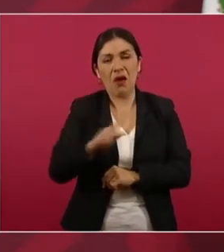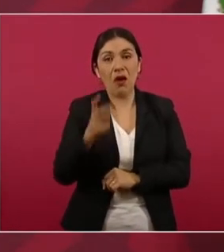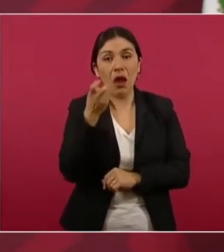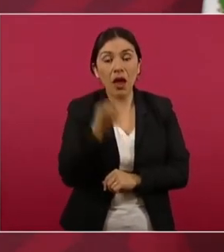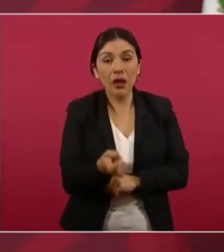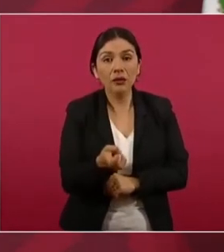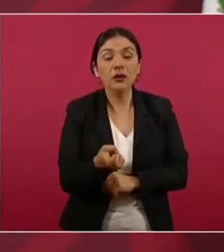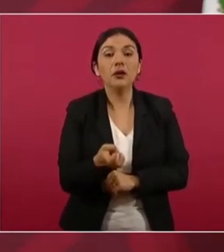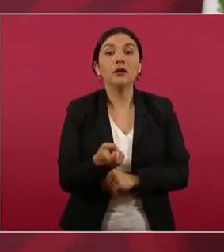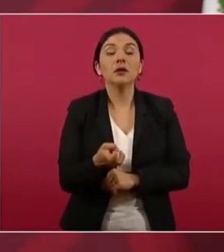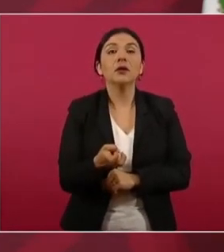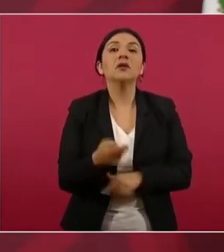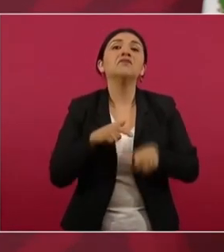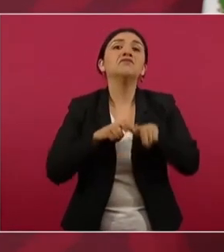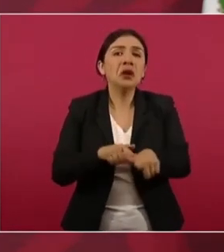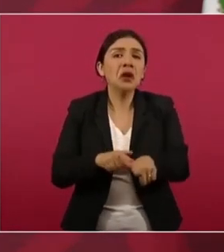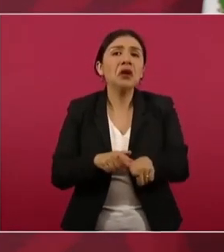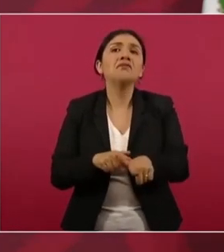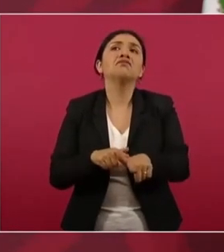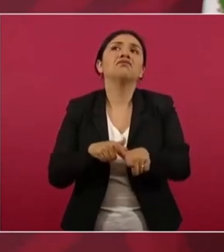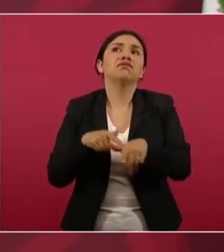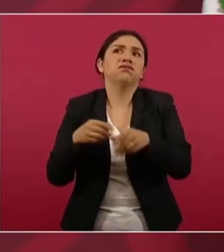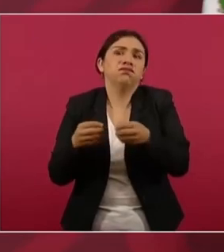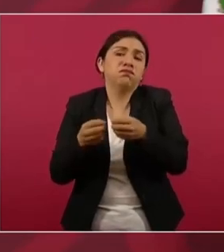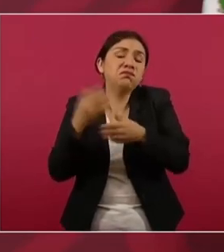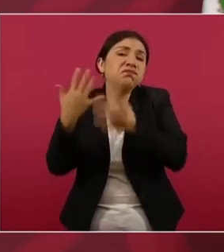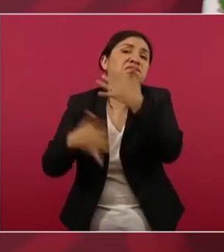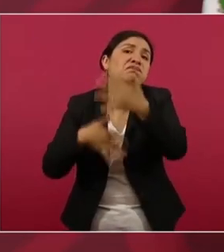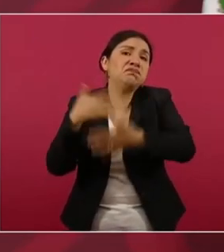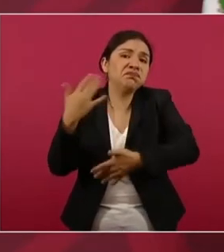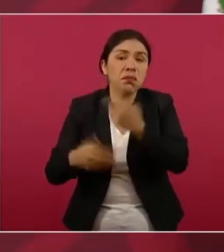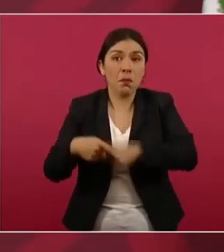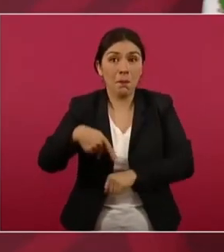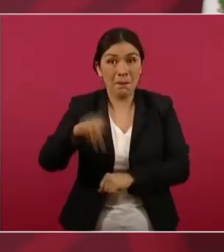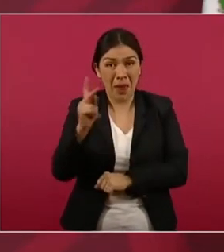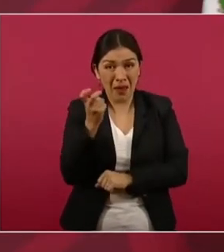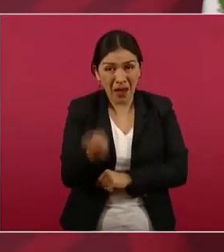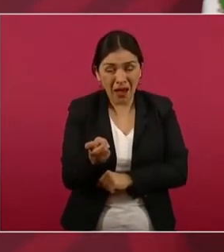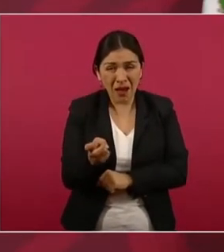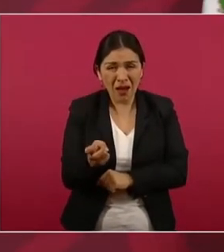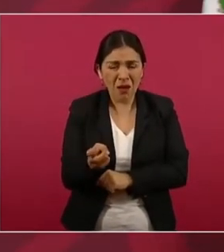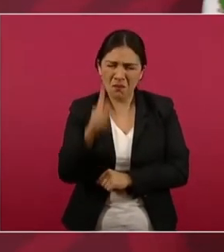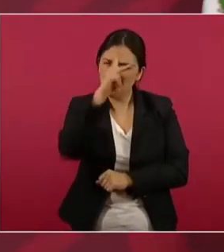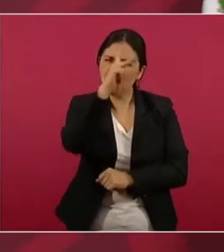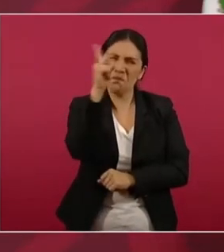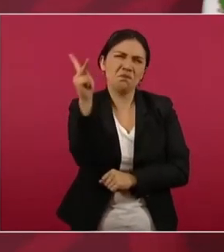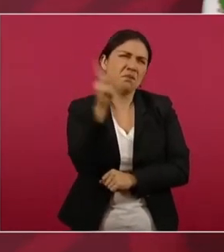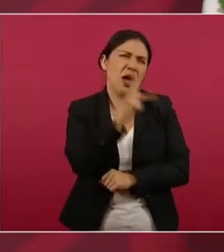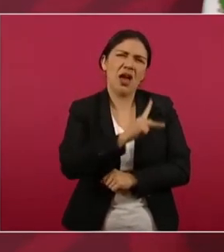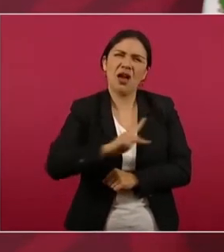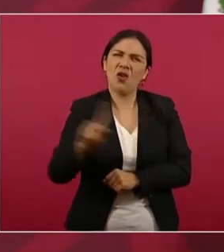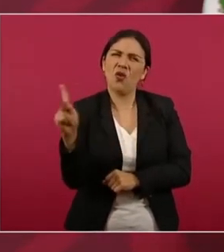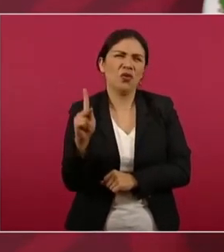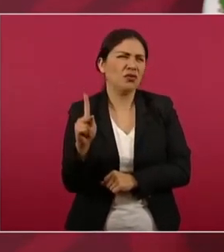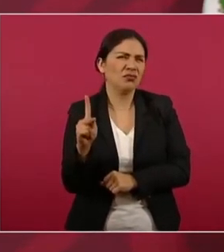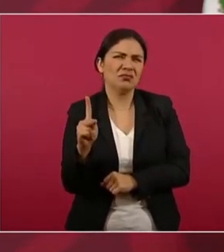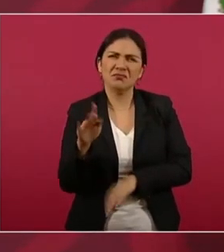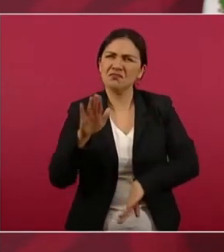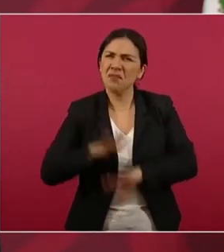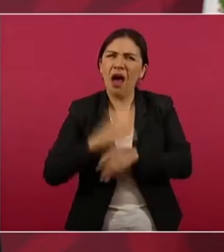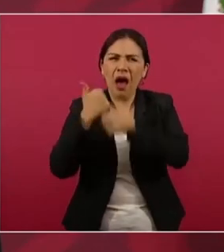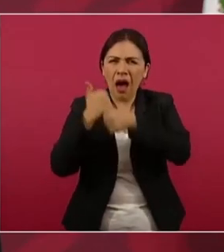Pero el costo fue altísimo, bueno, lo estamos todavía